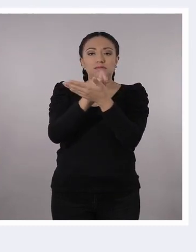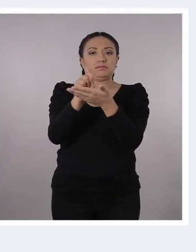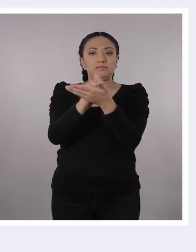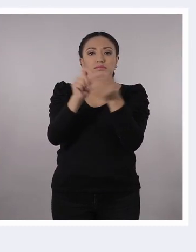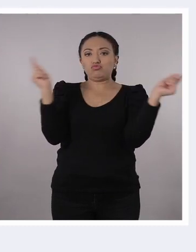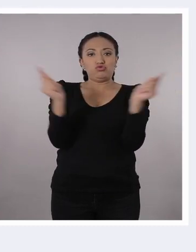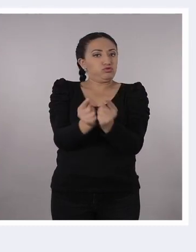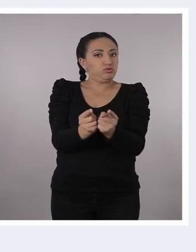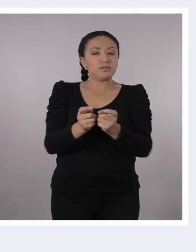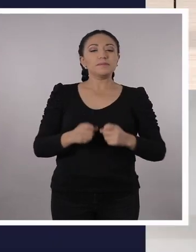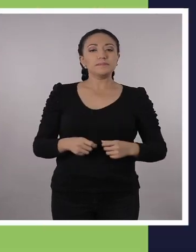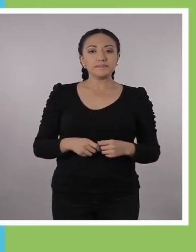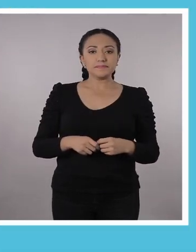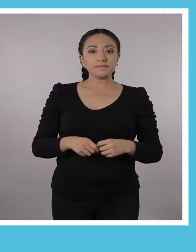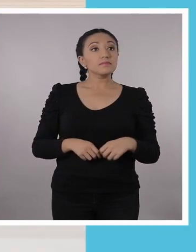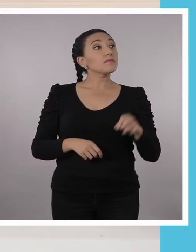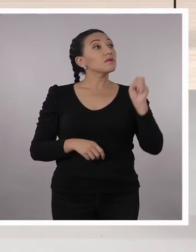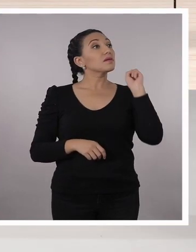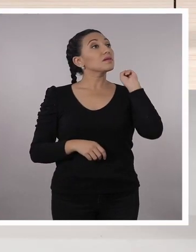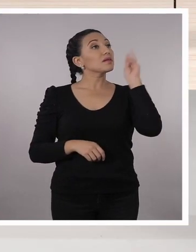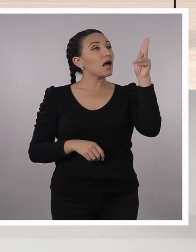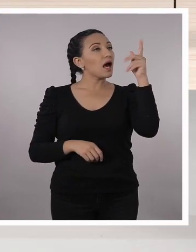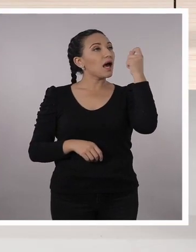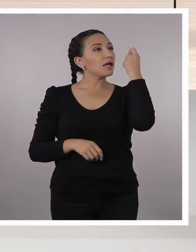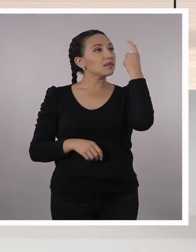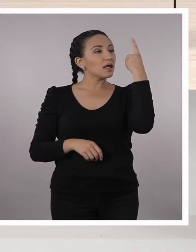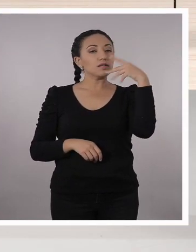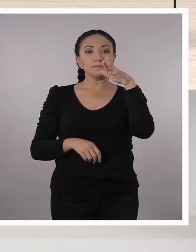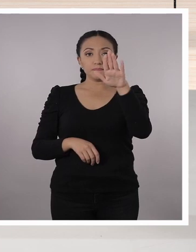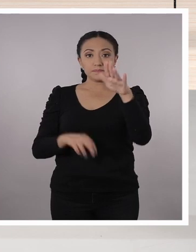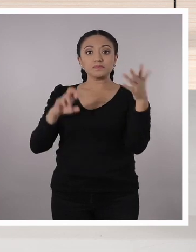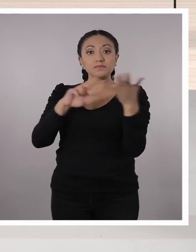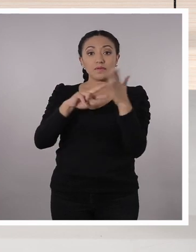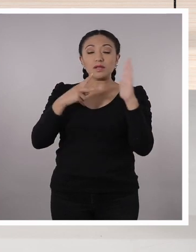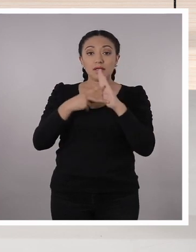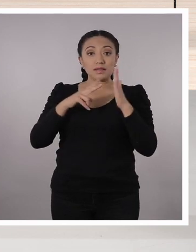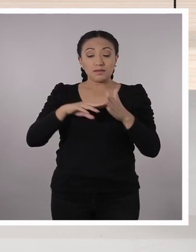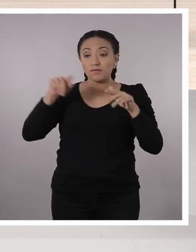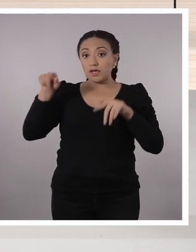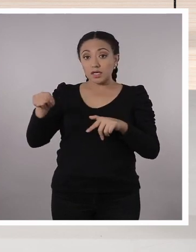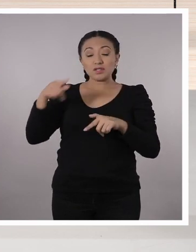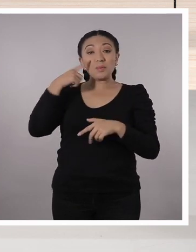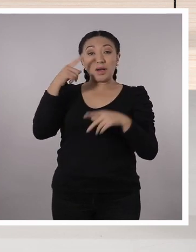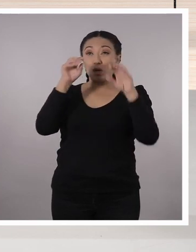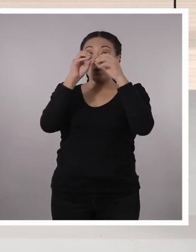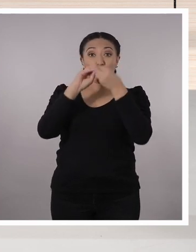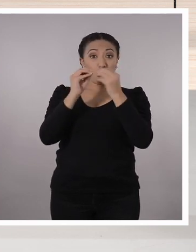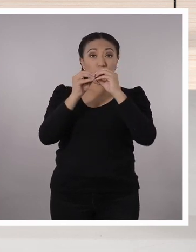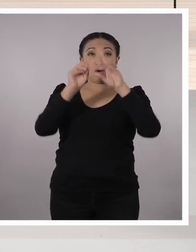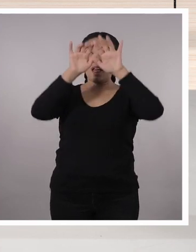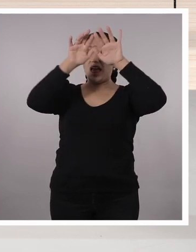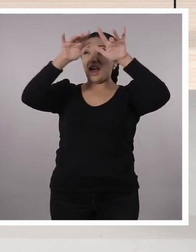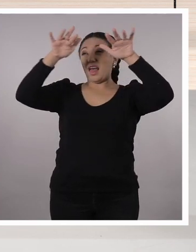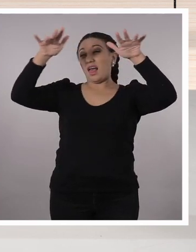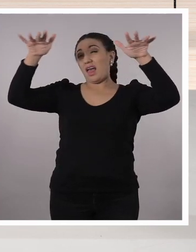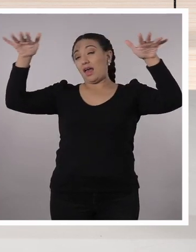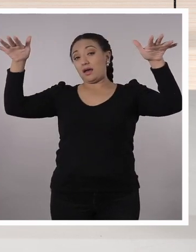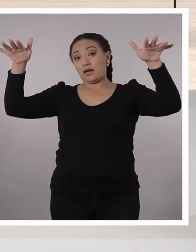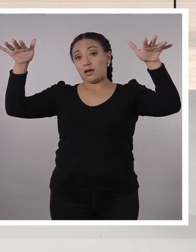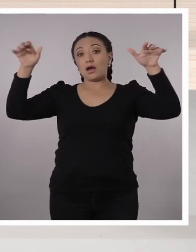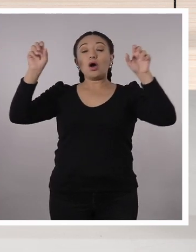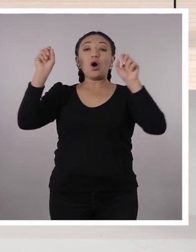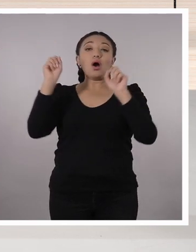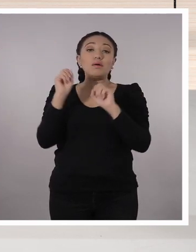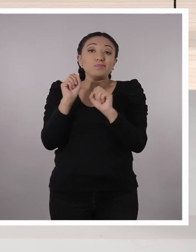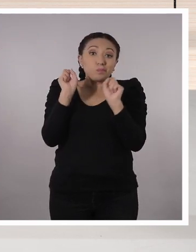estandarizada. Ah, perfecto, Webster, lo entiendo. Es decir, esto se creó para que números muy grandes como este o números